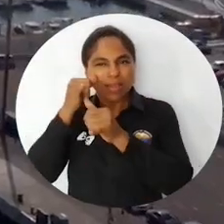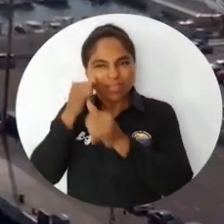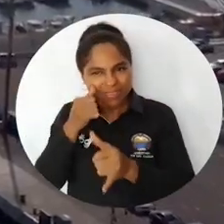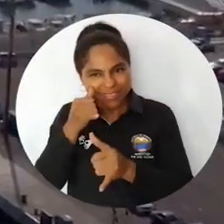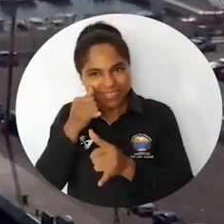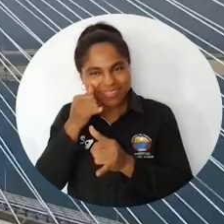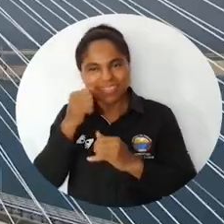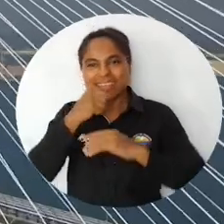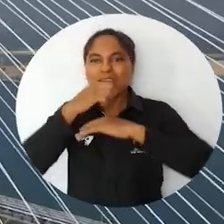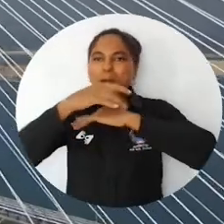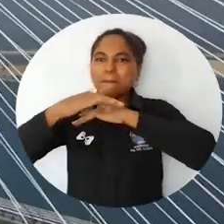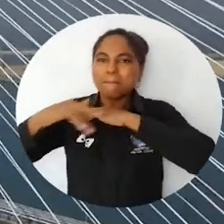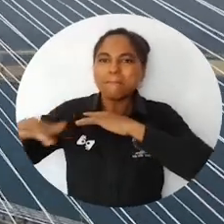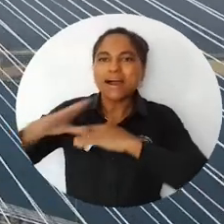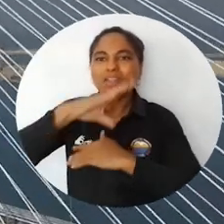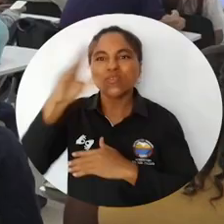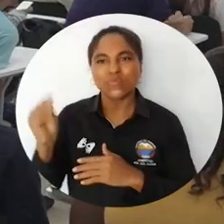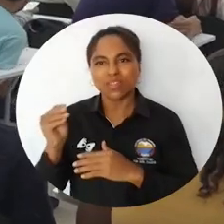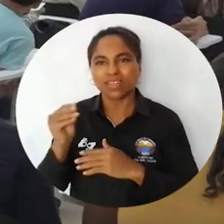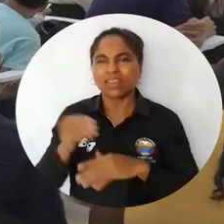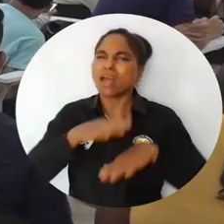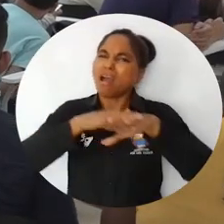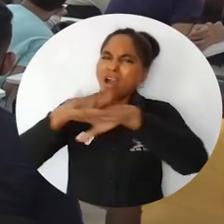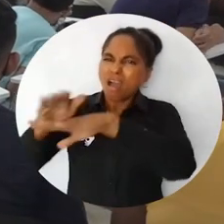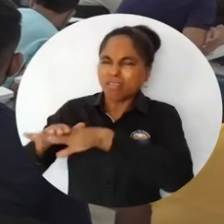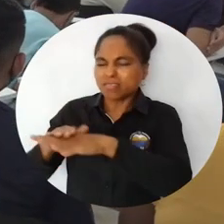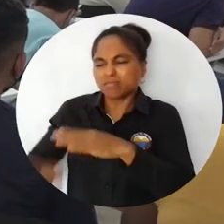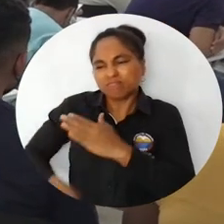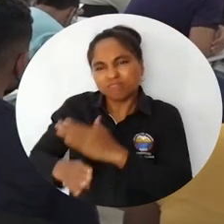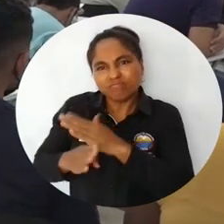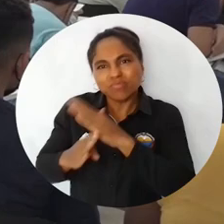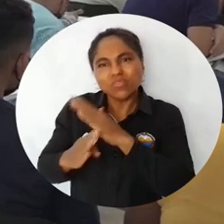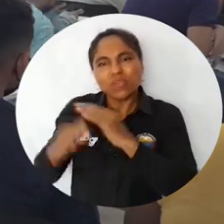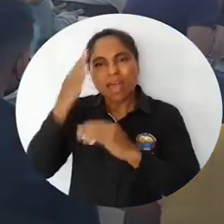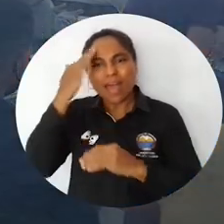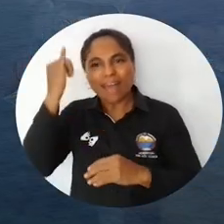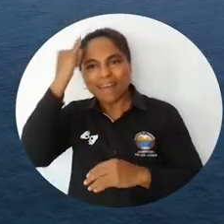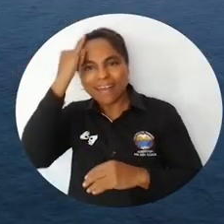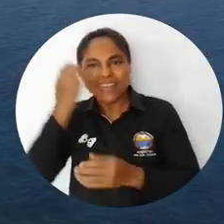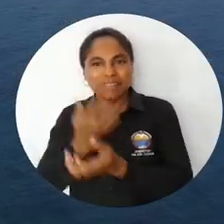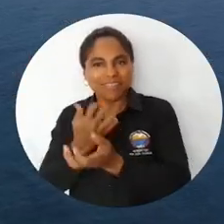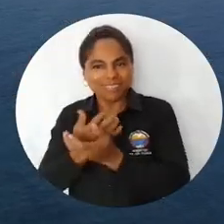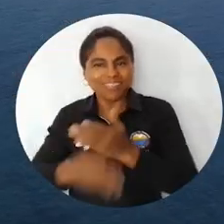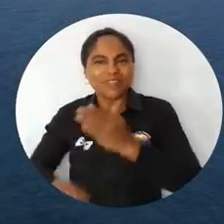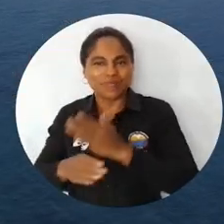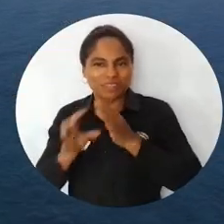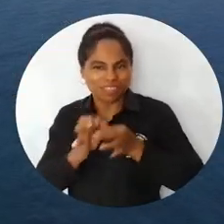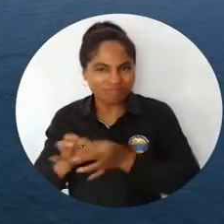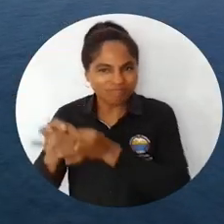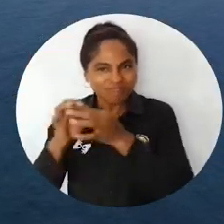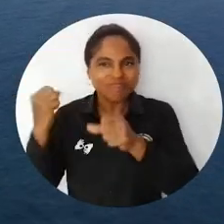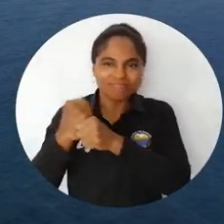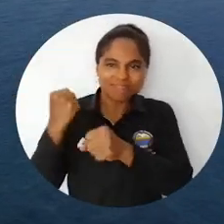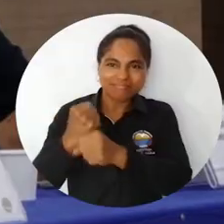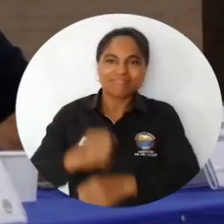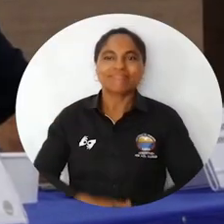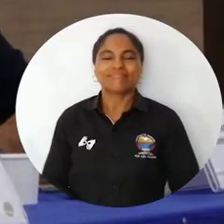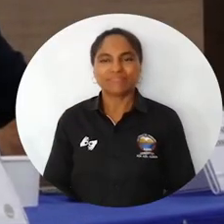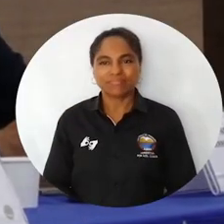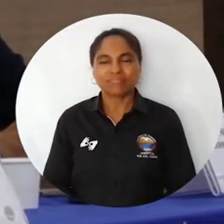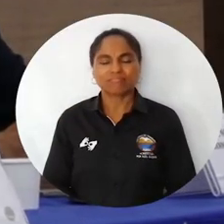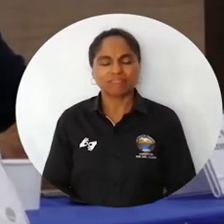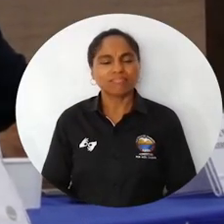Académico de Ingeniería Marino-Costera e invita a seguir trabajando desde la Academia y la Ciencia por ese mar que nos une.